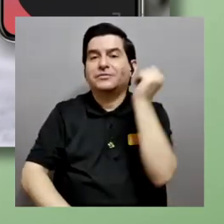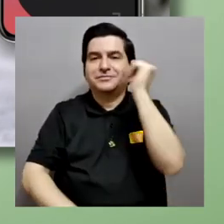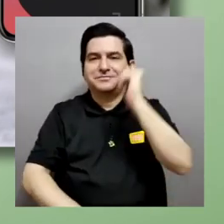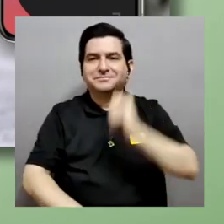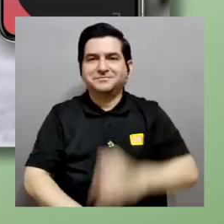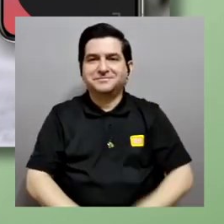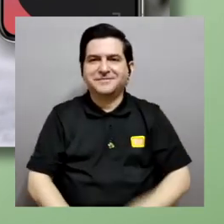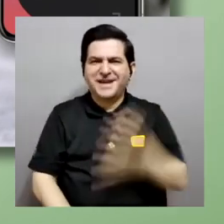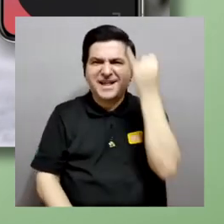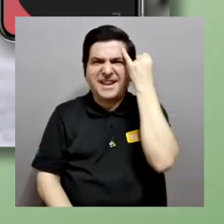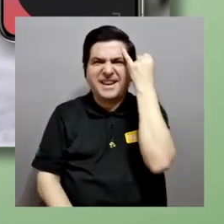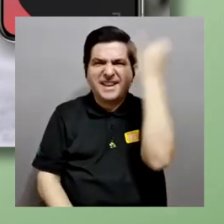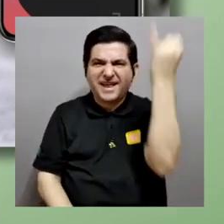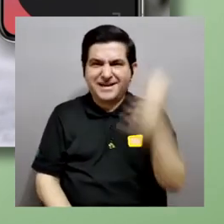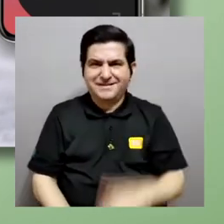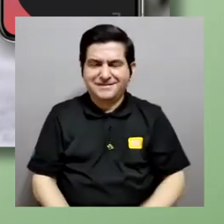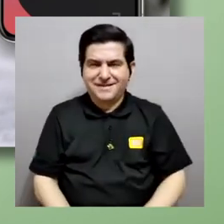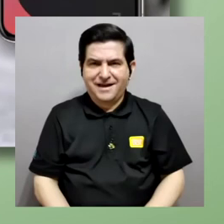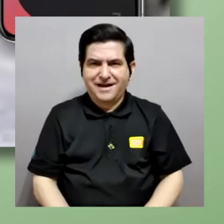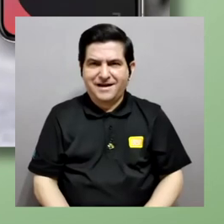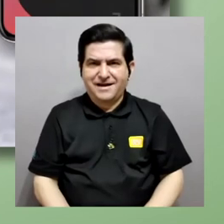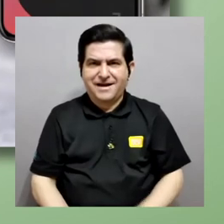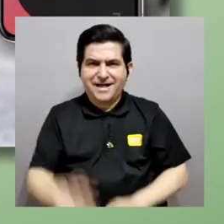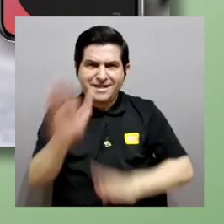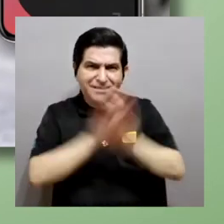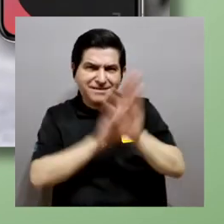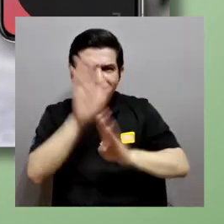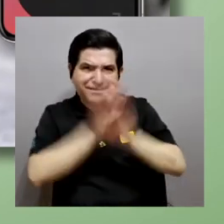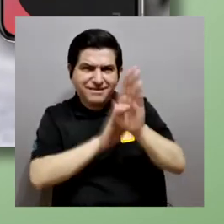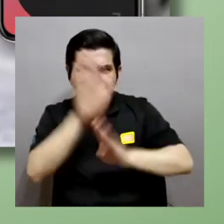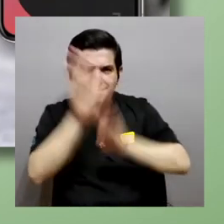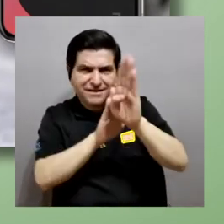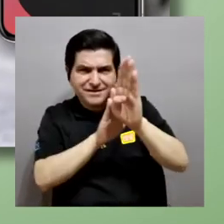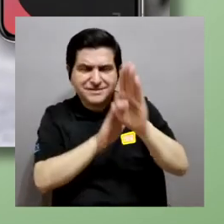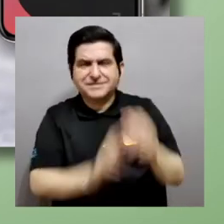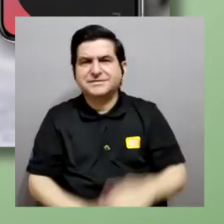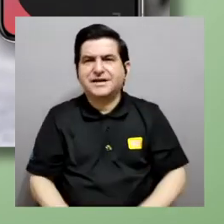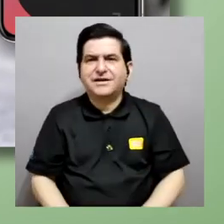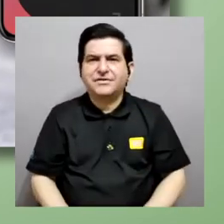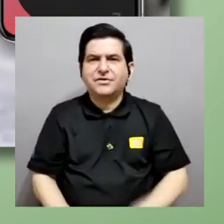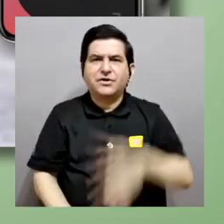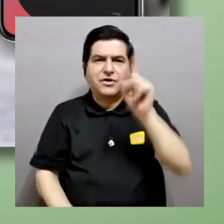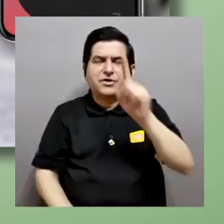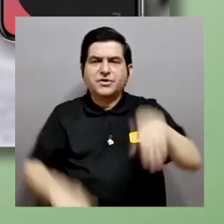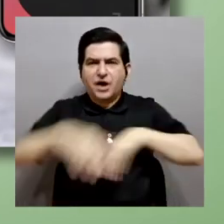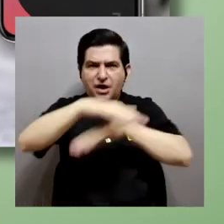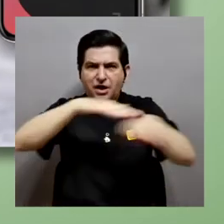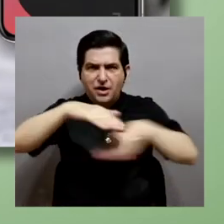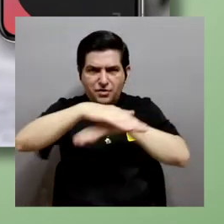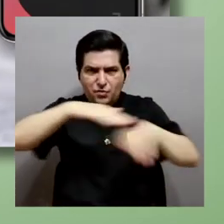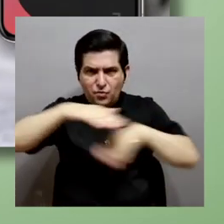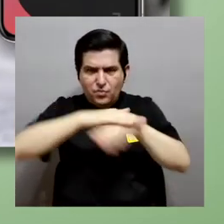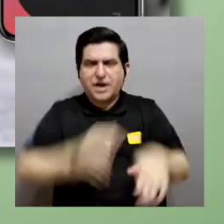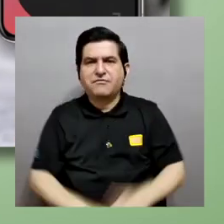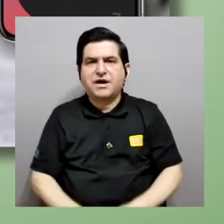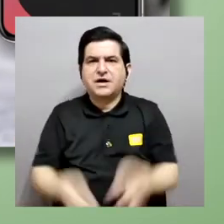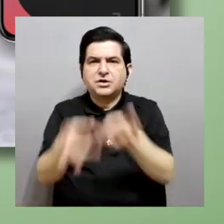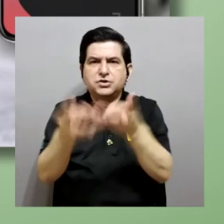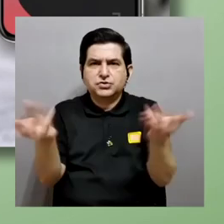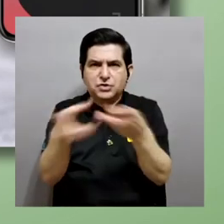cara y la idea es desarrollar una plataforma para